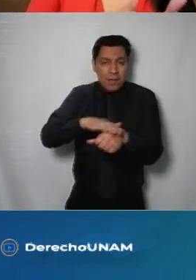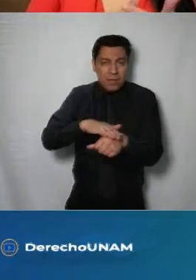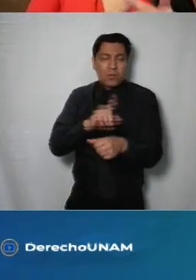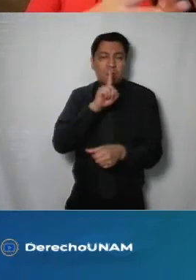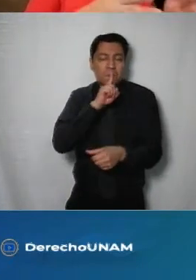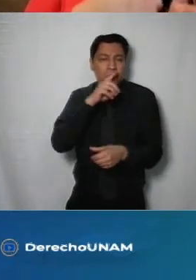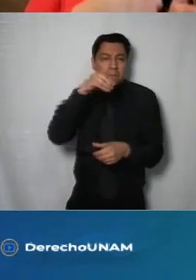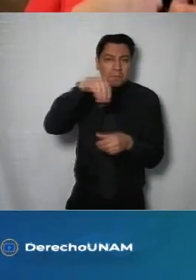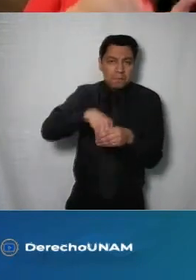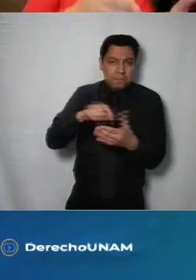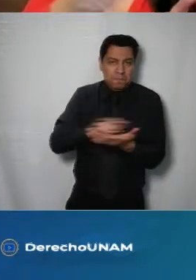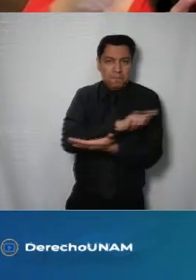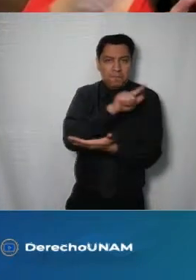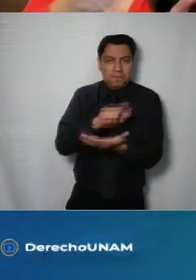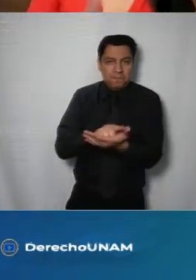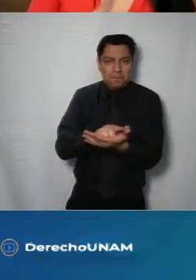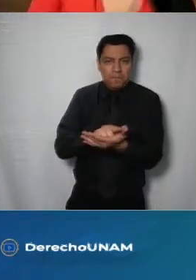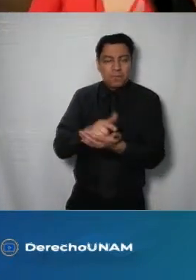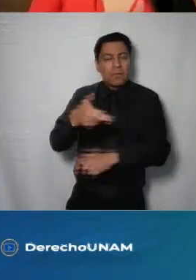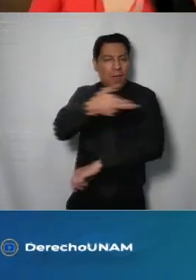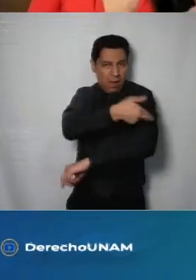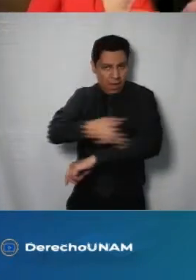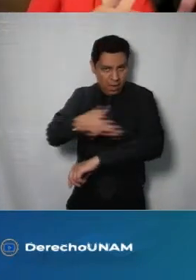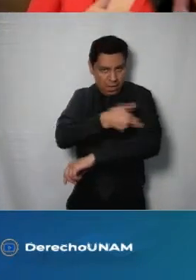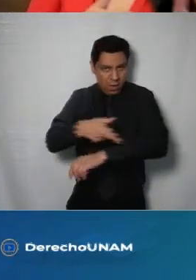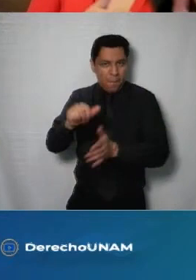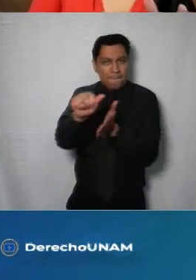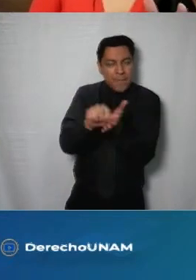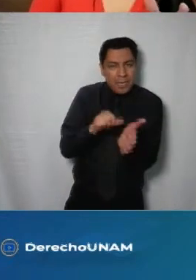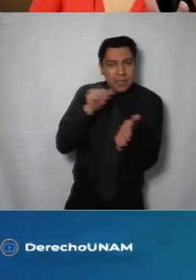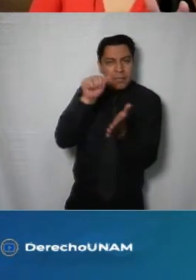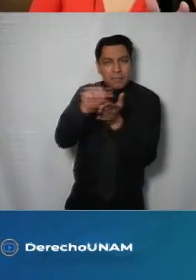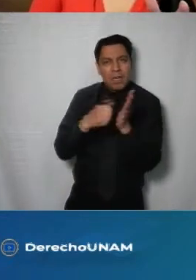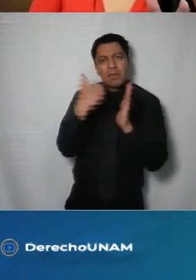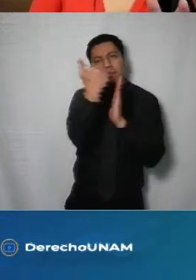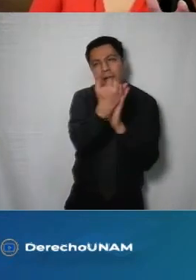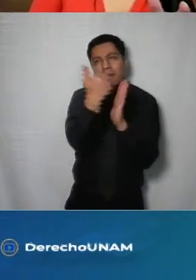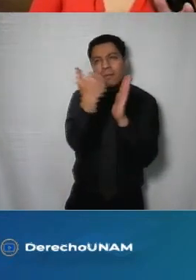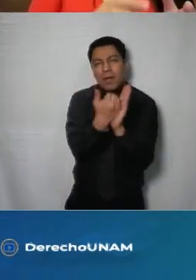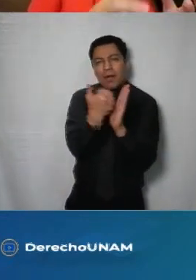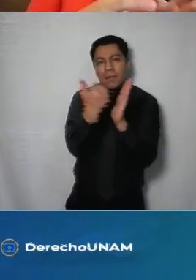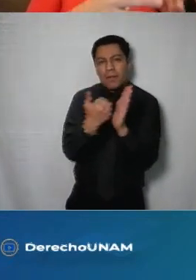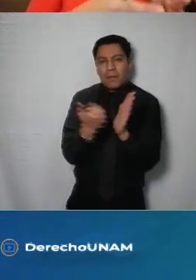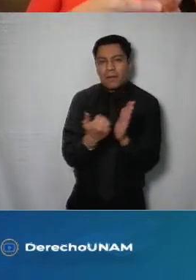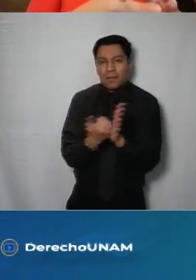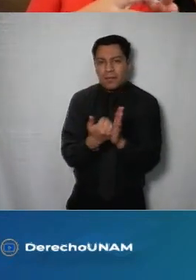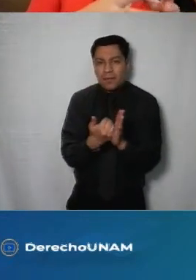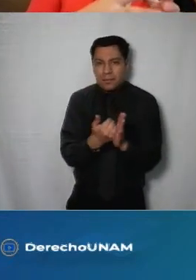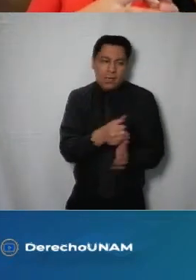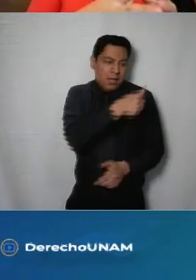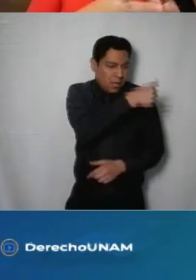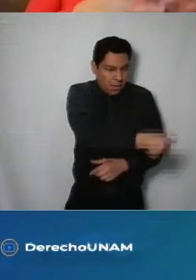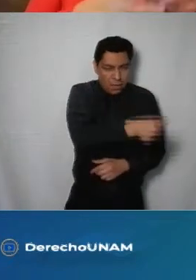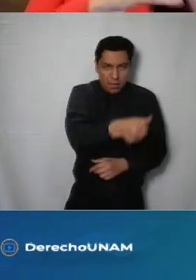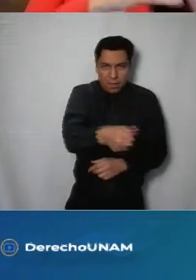y para esto se desarrolló un plan de trabajo mensual por tipo de sujeto obligado para que los propios enlaces de los datos